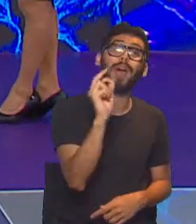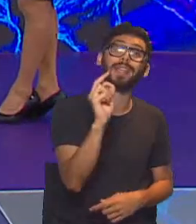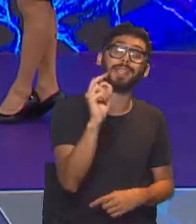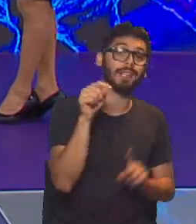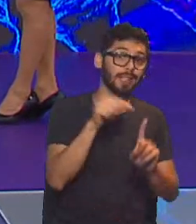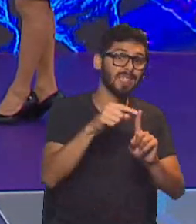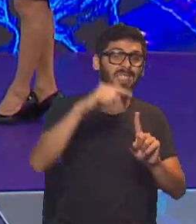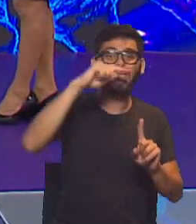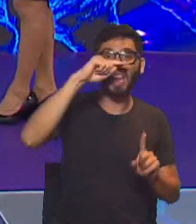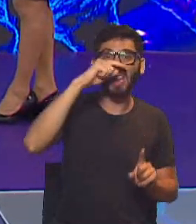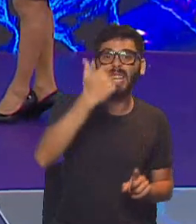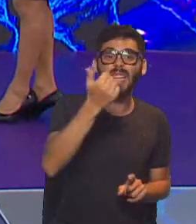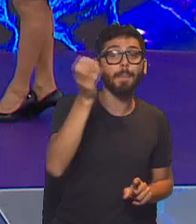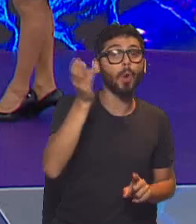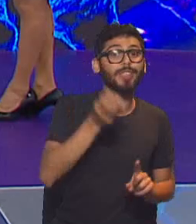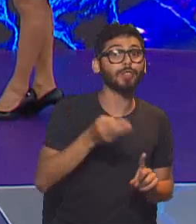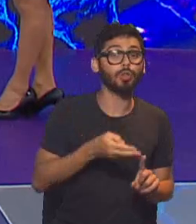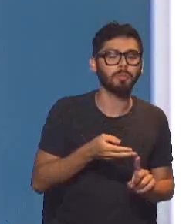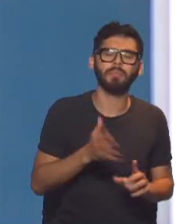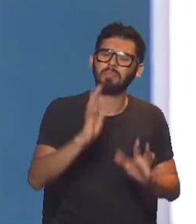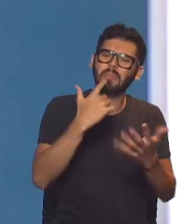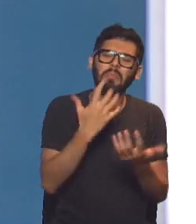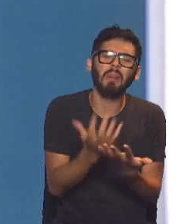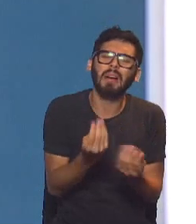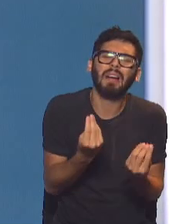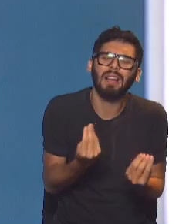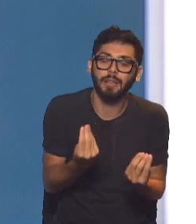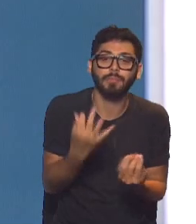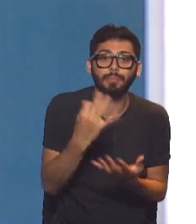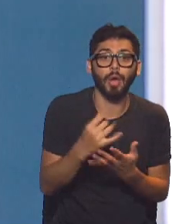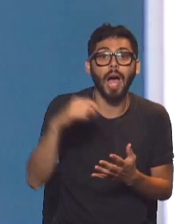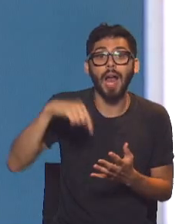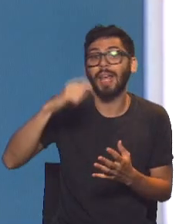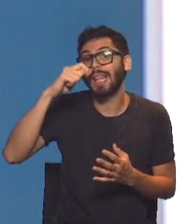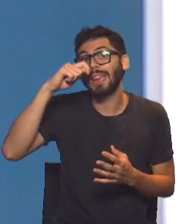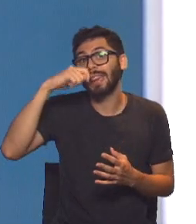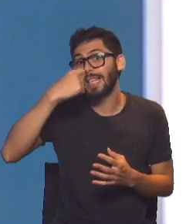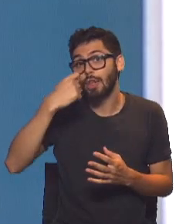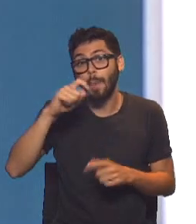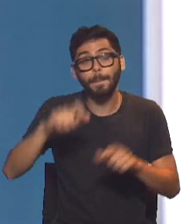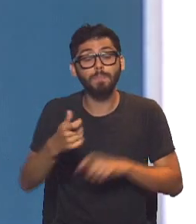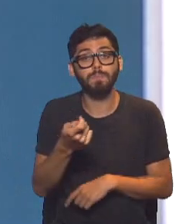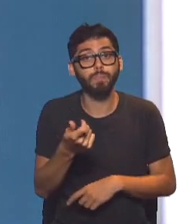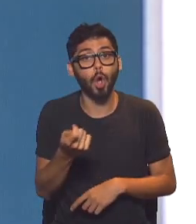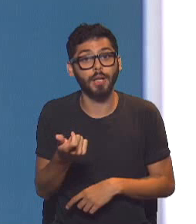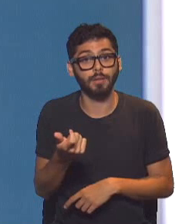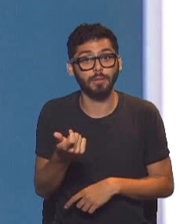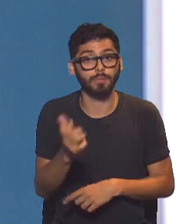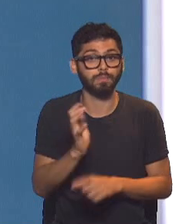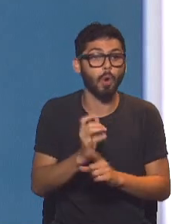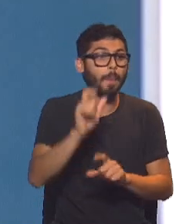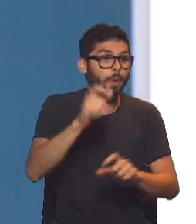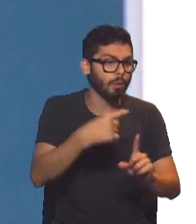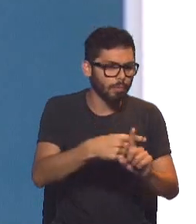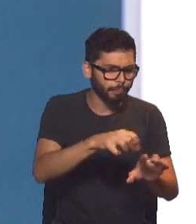llegamos a tener 76 por ciento. ¿Eso qué significa? Que se está testeando poca gente en comparación con la positividad.